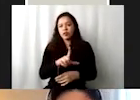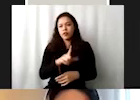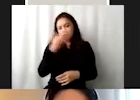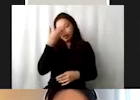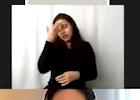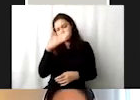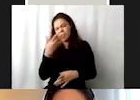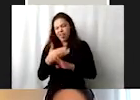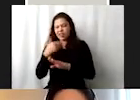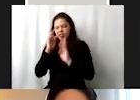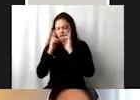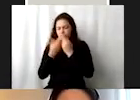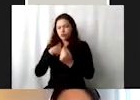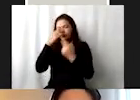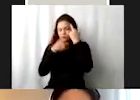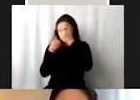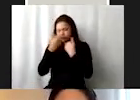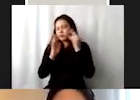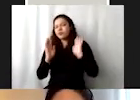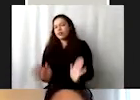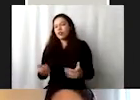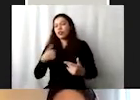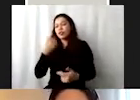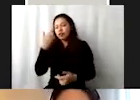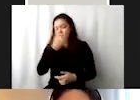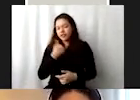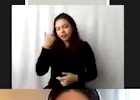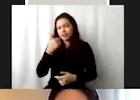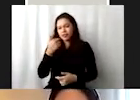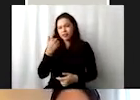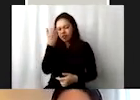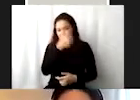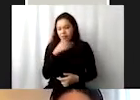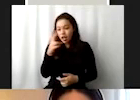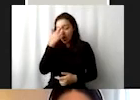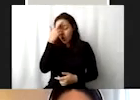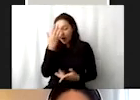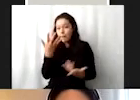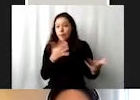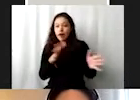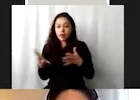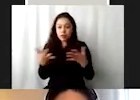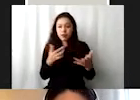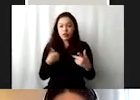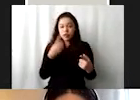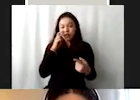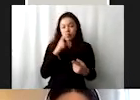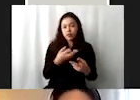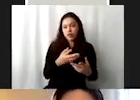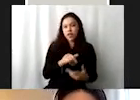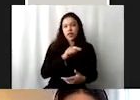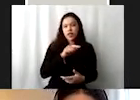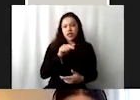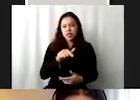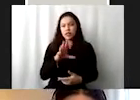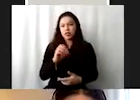pasada, pero sí quiero recordarles un poco dónde estamos. Lo que diferencia los 17 ODS